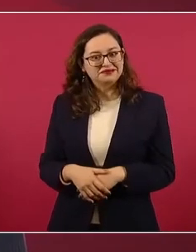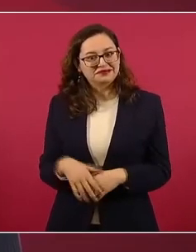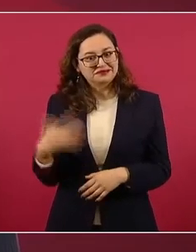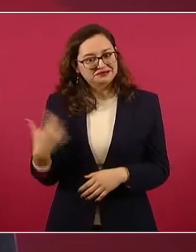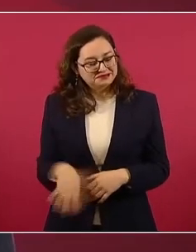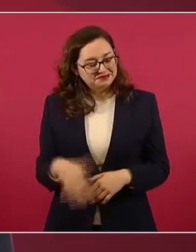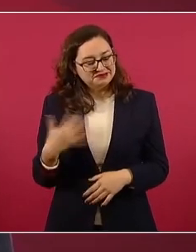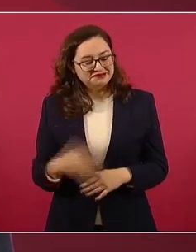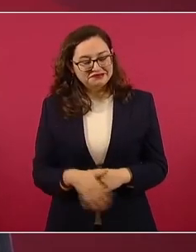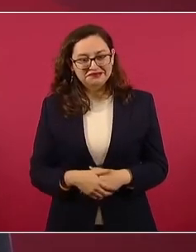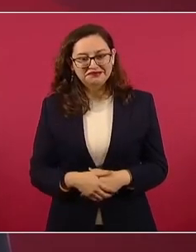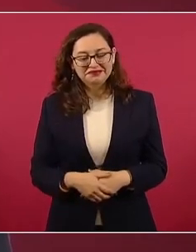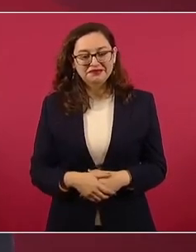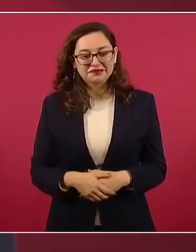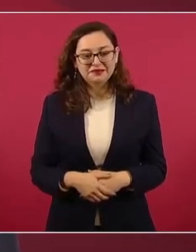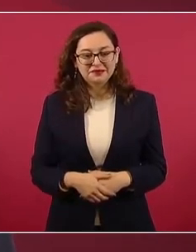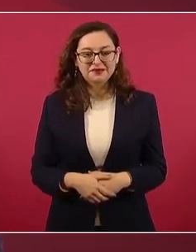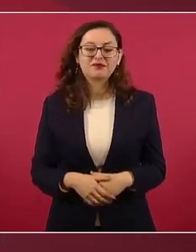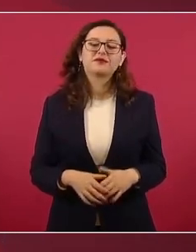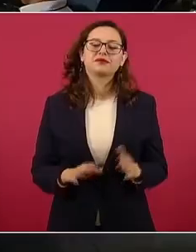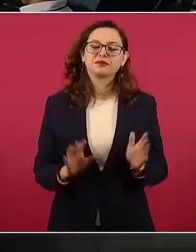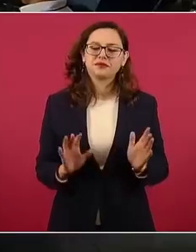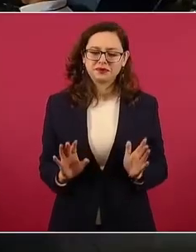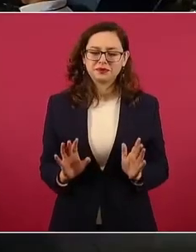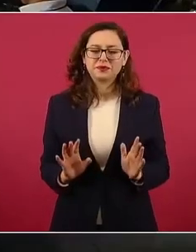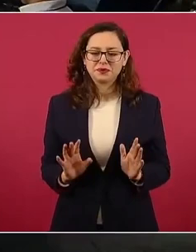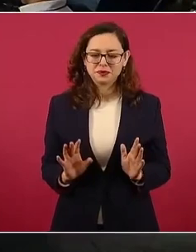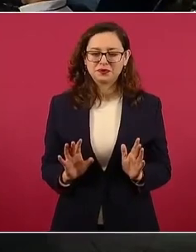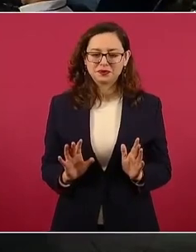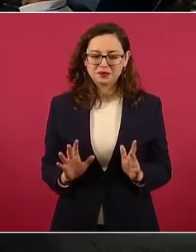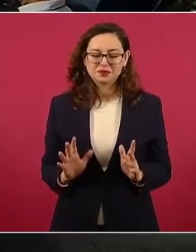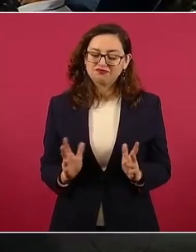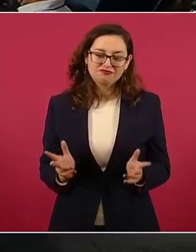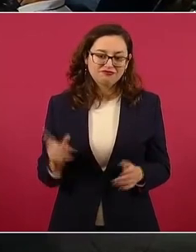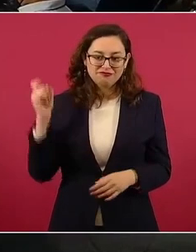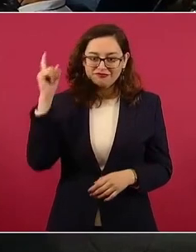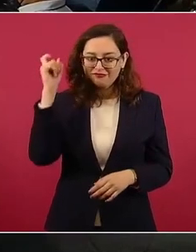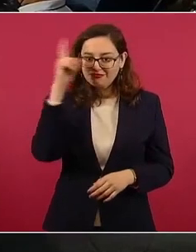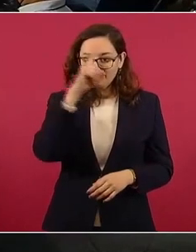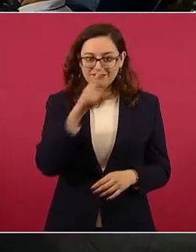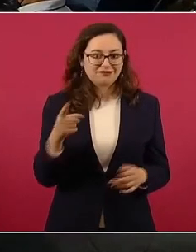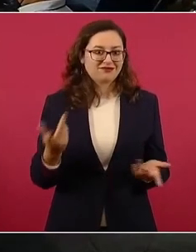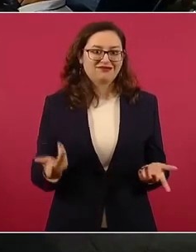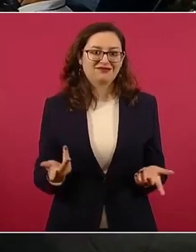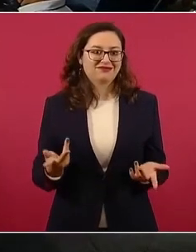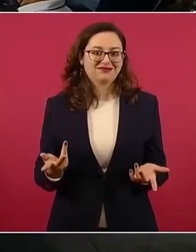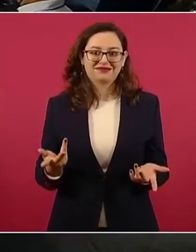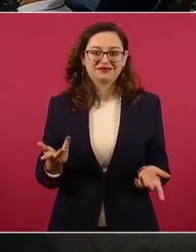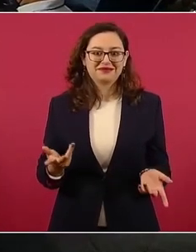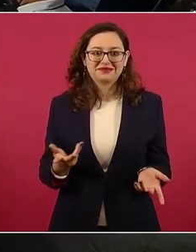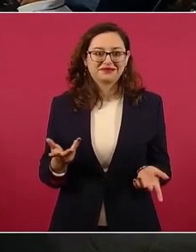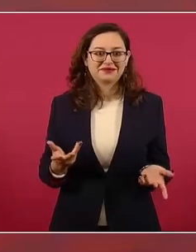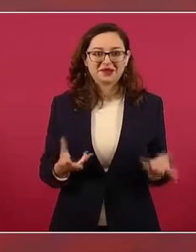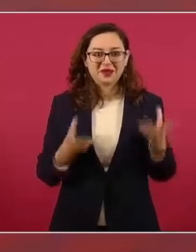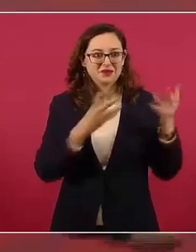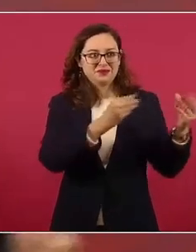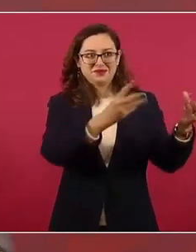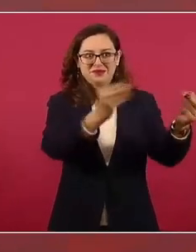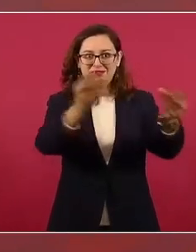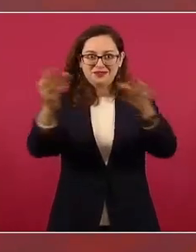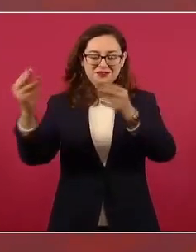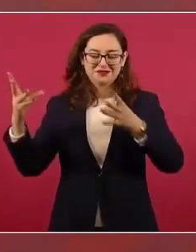¿Por qué no den cura a esa gente? Ah, lo estamos haciendo, nada más que lleva tiempo, pues eran todos, son muchos.